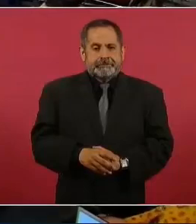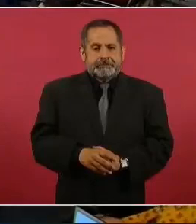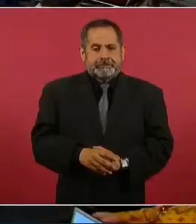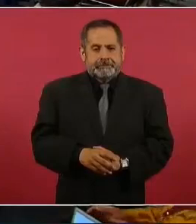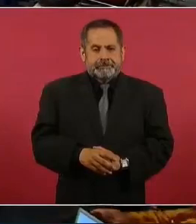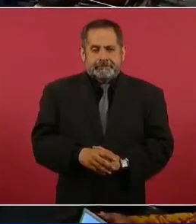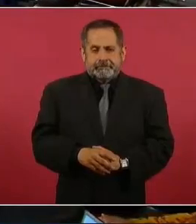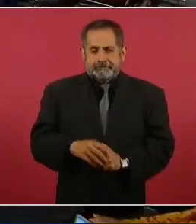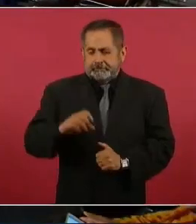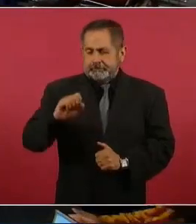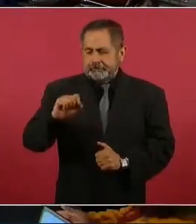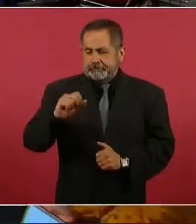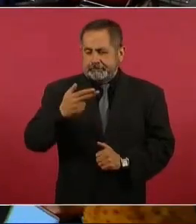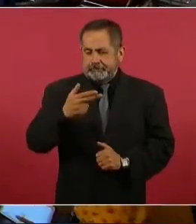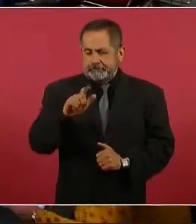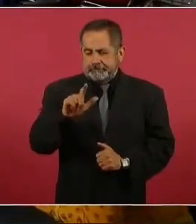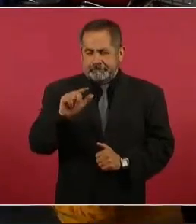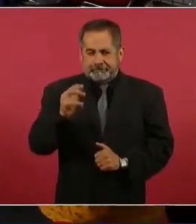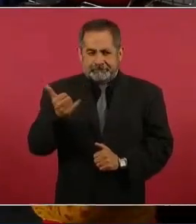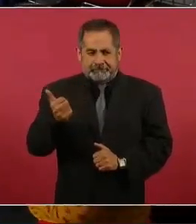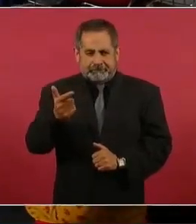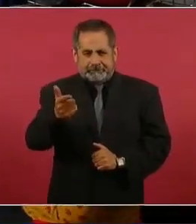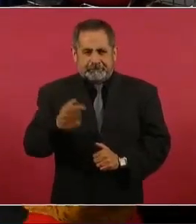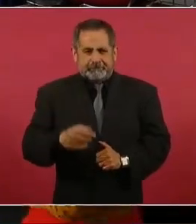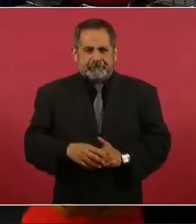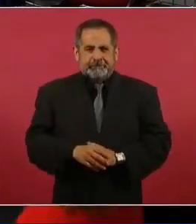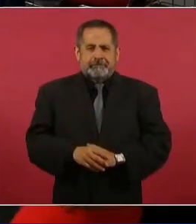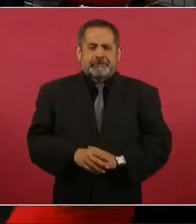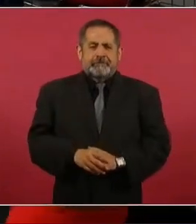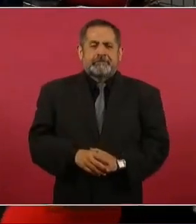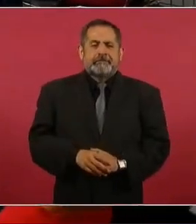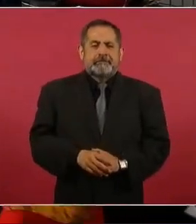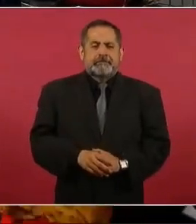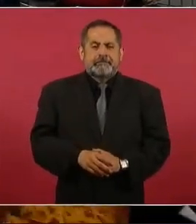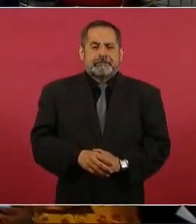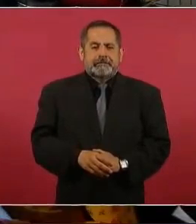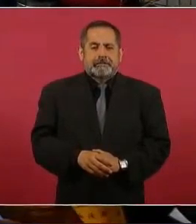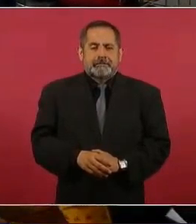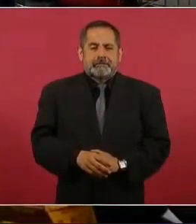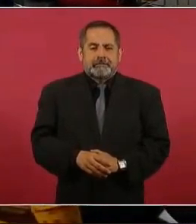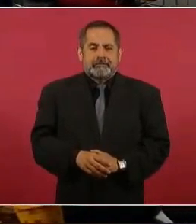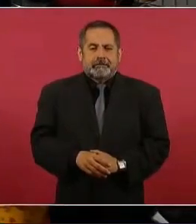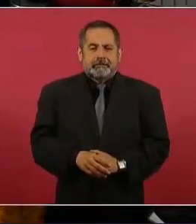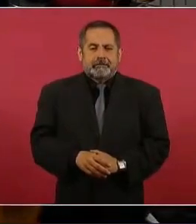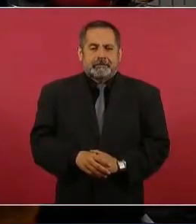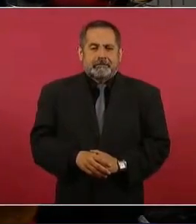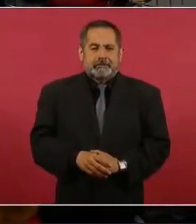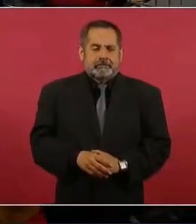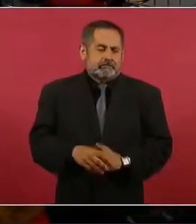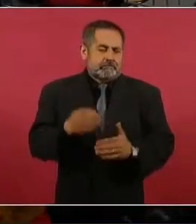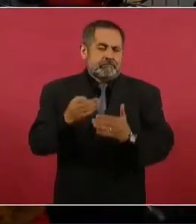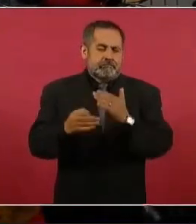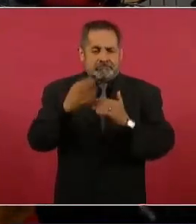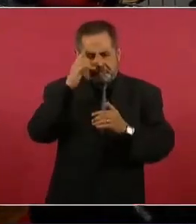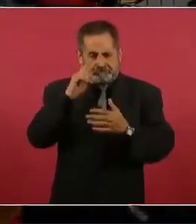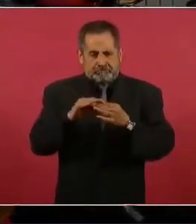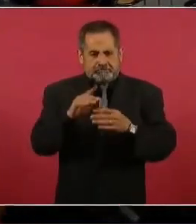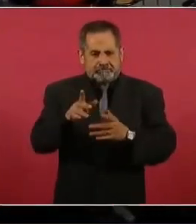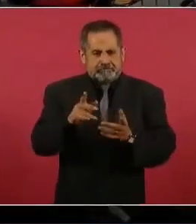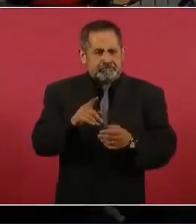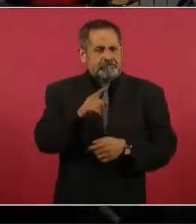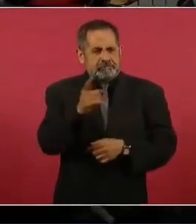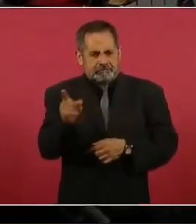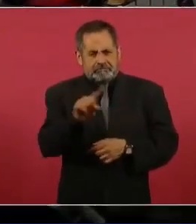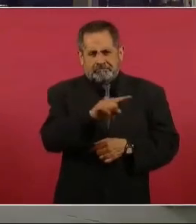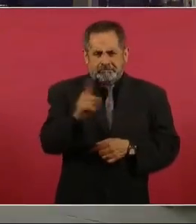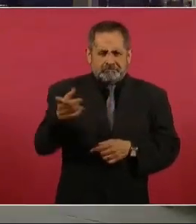Shaila, que quedó pendiente, vamos a ir alternando,